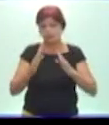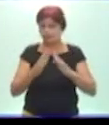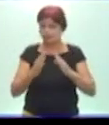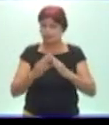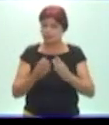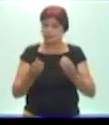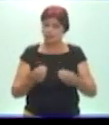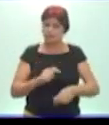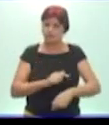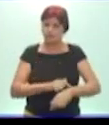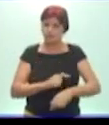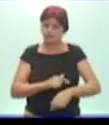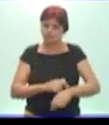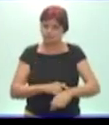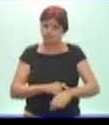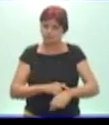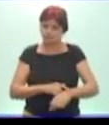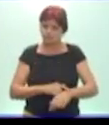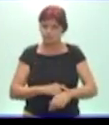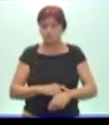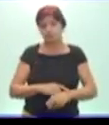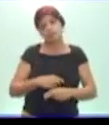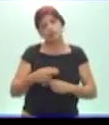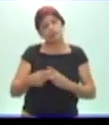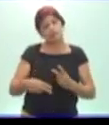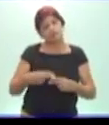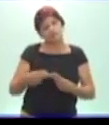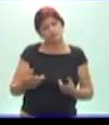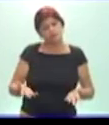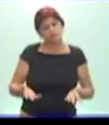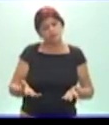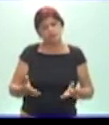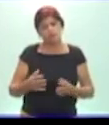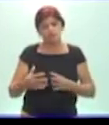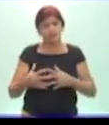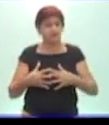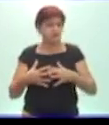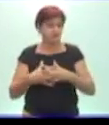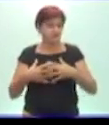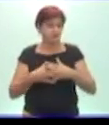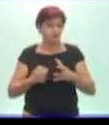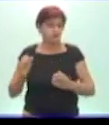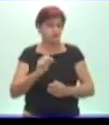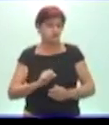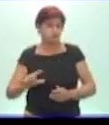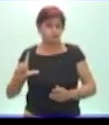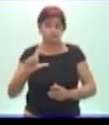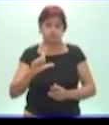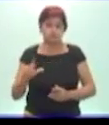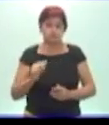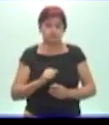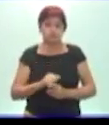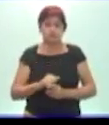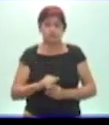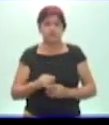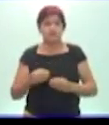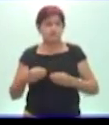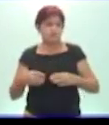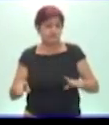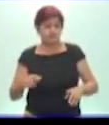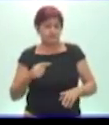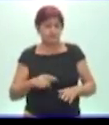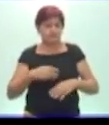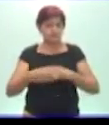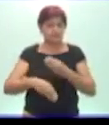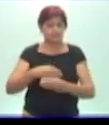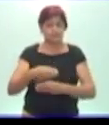de manera significativa, ha limitado las relaciones sociales. Sin embargo, a pesar de esta situación, nosotros